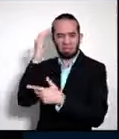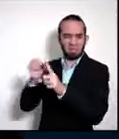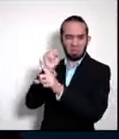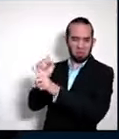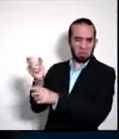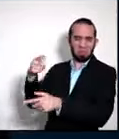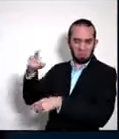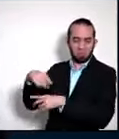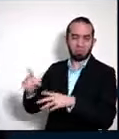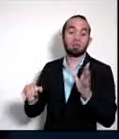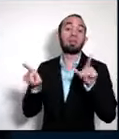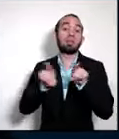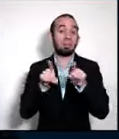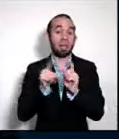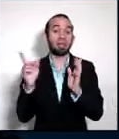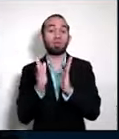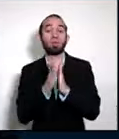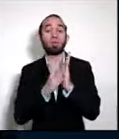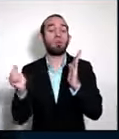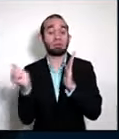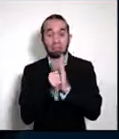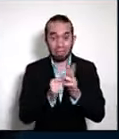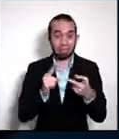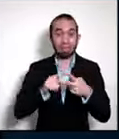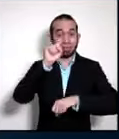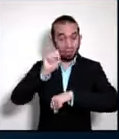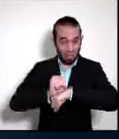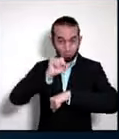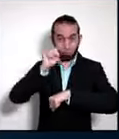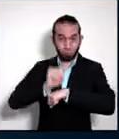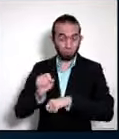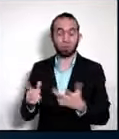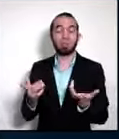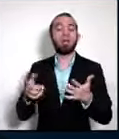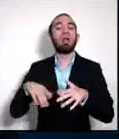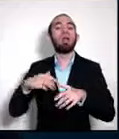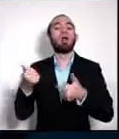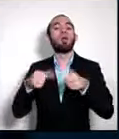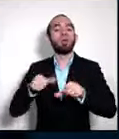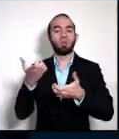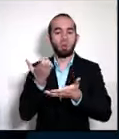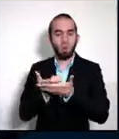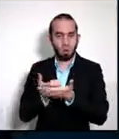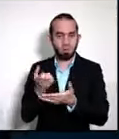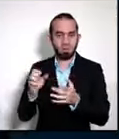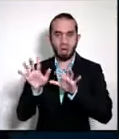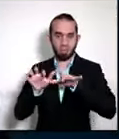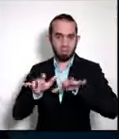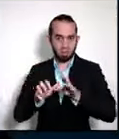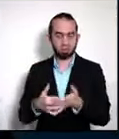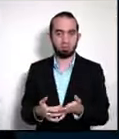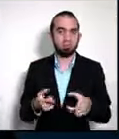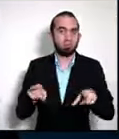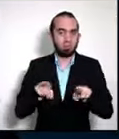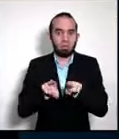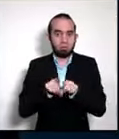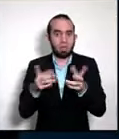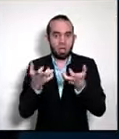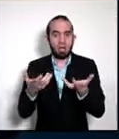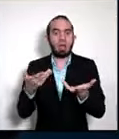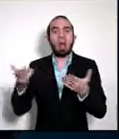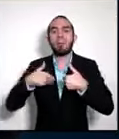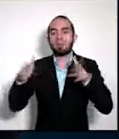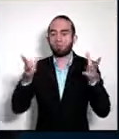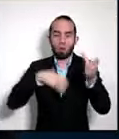con Nueva Zelanda y Singapur y seguimos avanzando en esos procesos de apertura comercial que lo que hacen es traer más